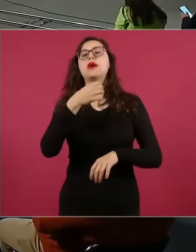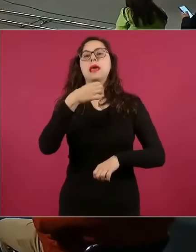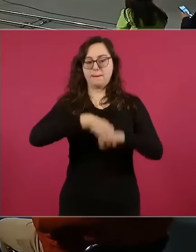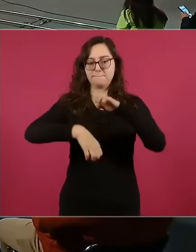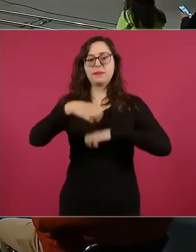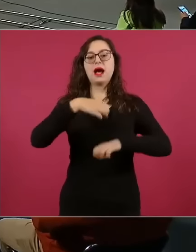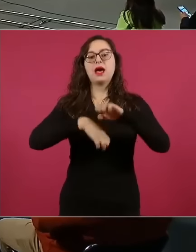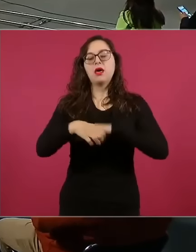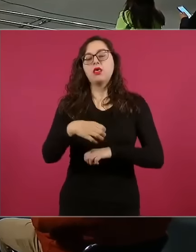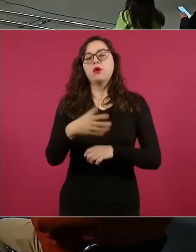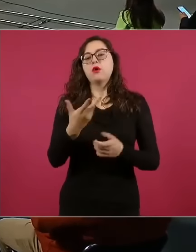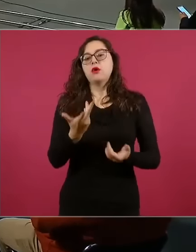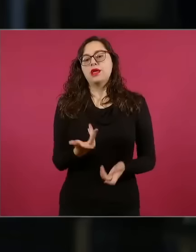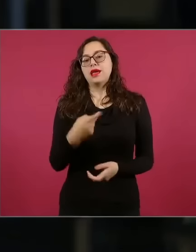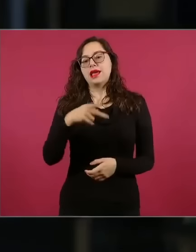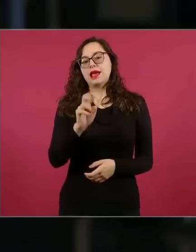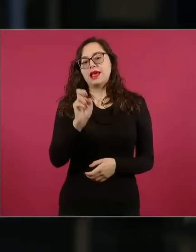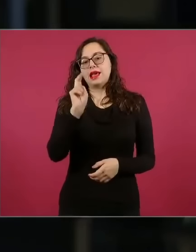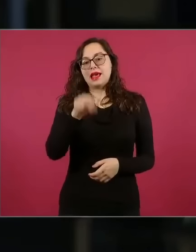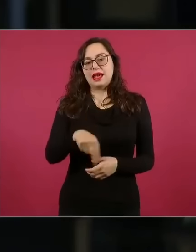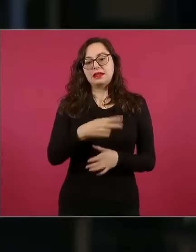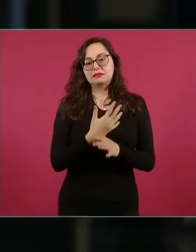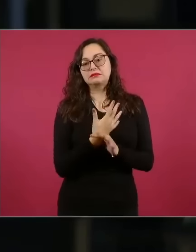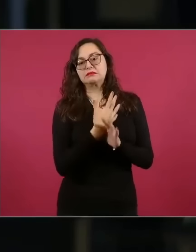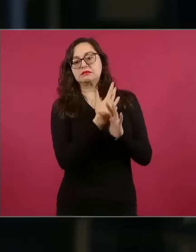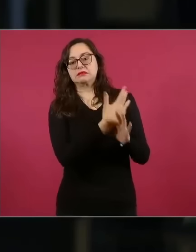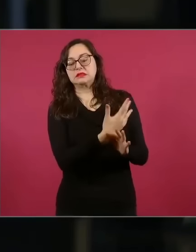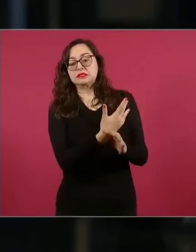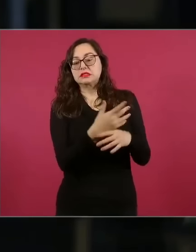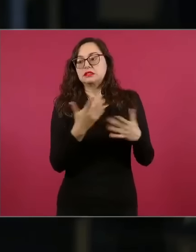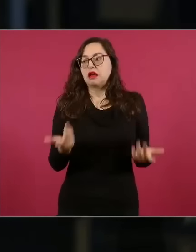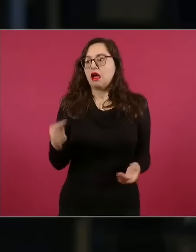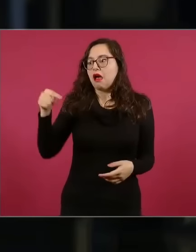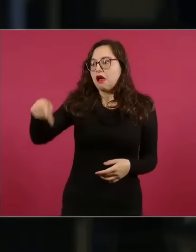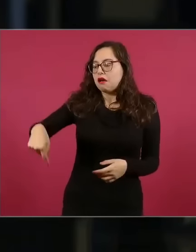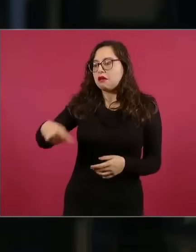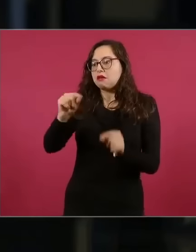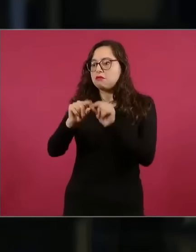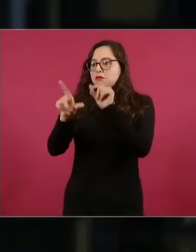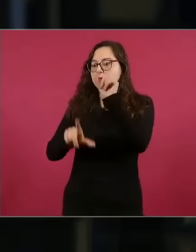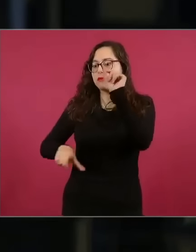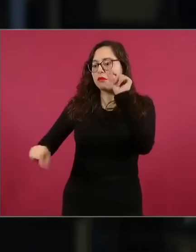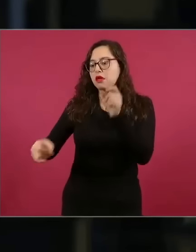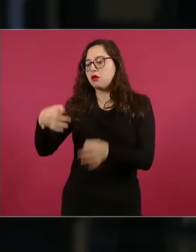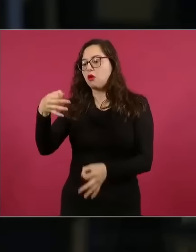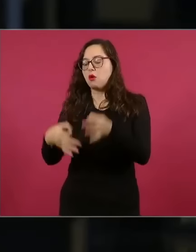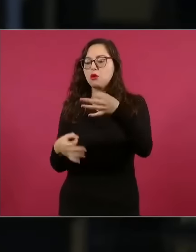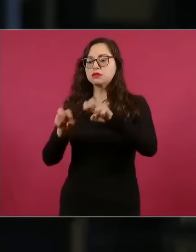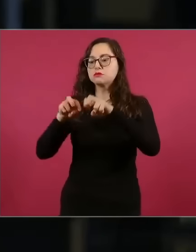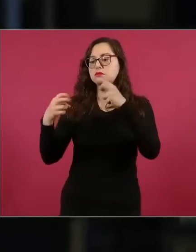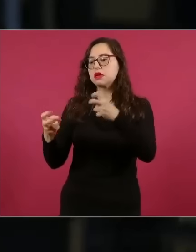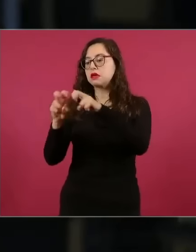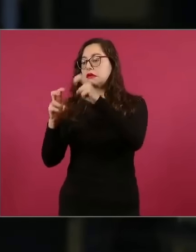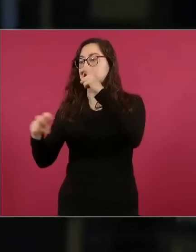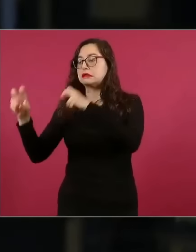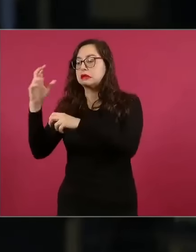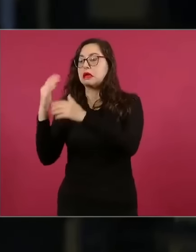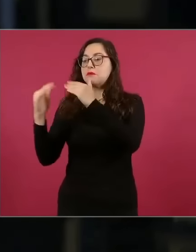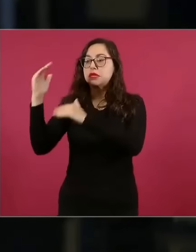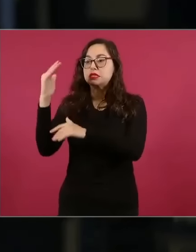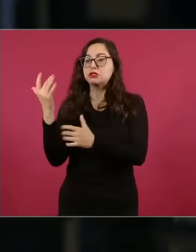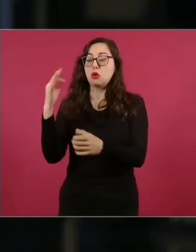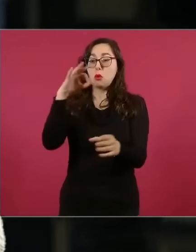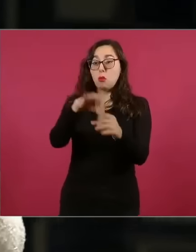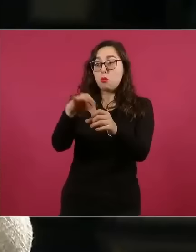si se aprueba esta reforma al Poder Judicial y los jueces, magistrados y ministros son electos por voto popular, se